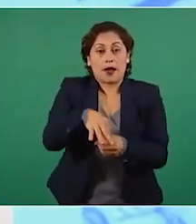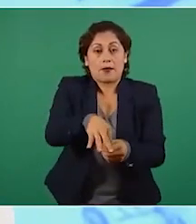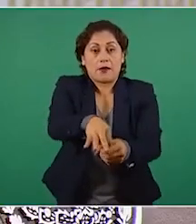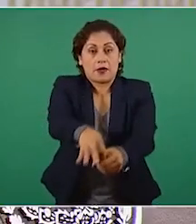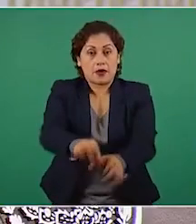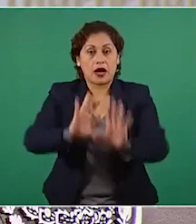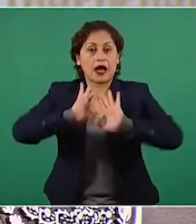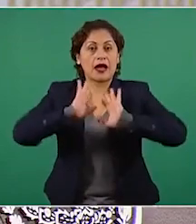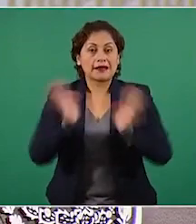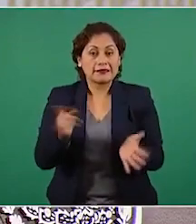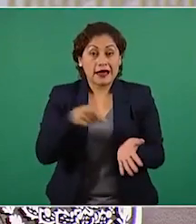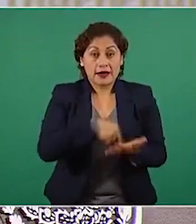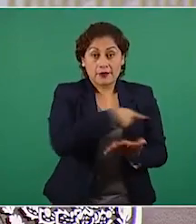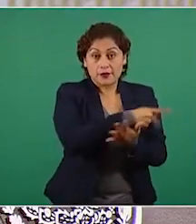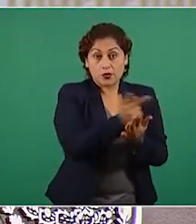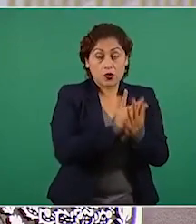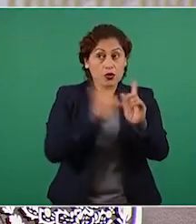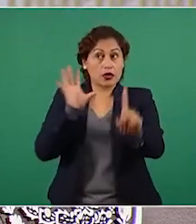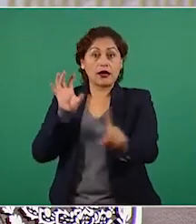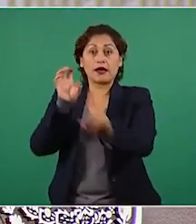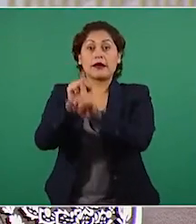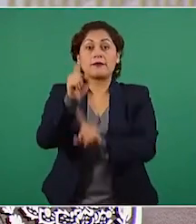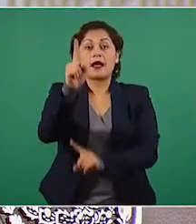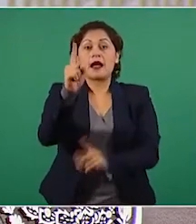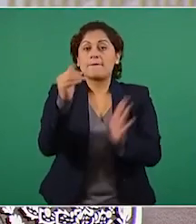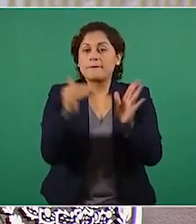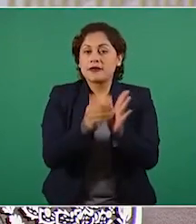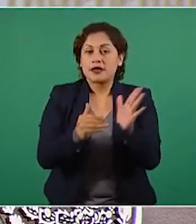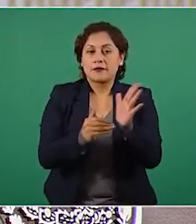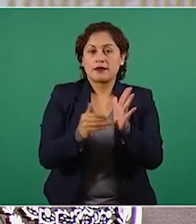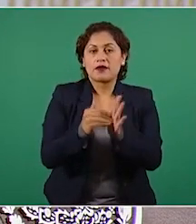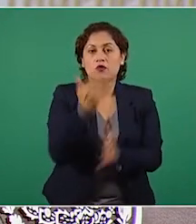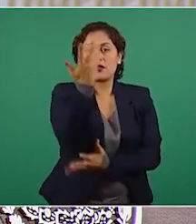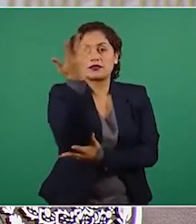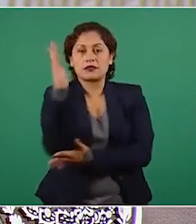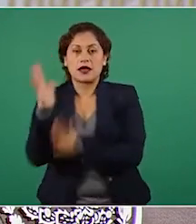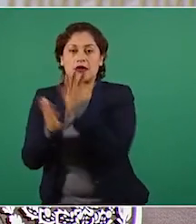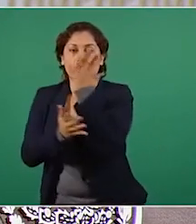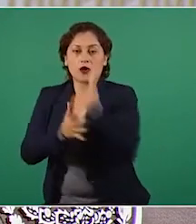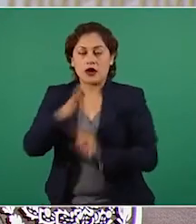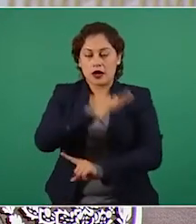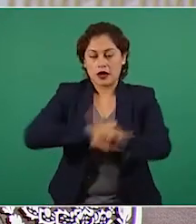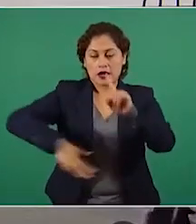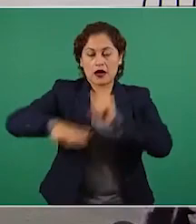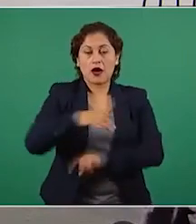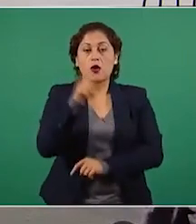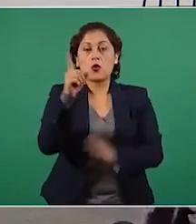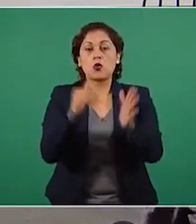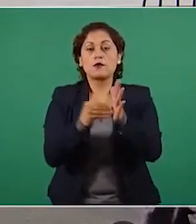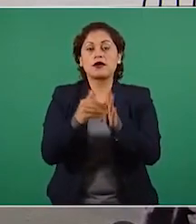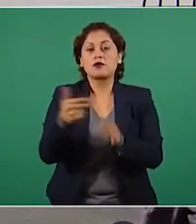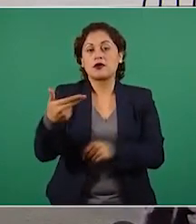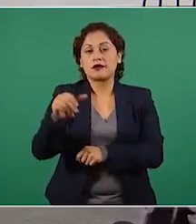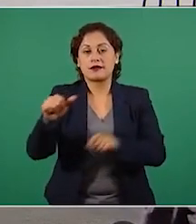muy cerca de lograr la meta de sembrar mil millones de árboles en más de un millón de hectáreas.